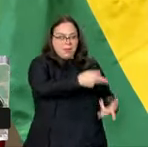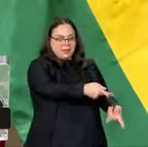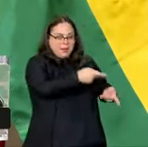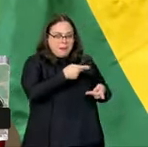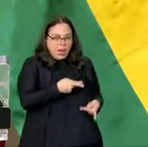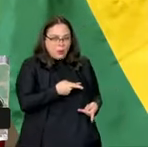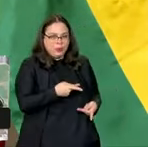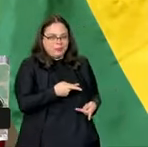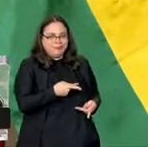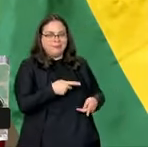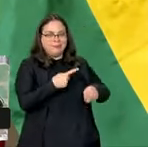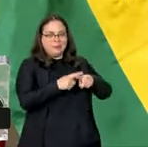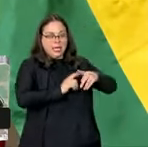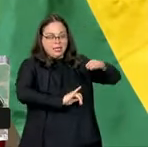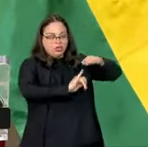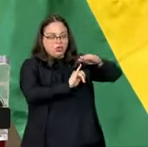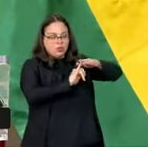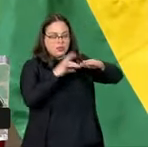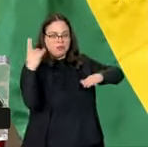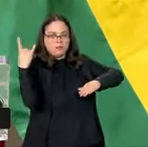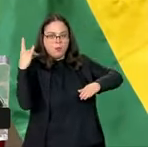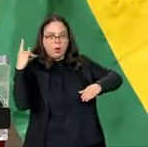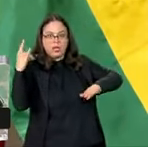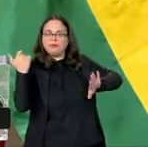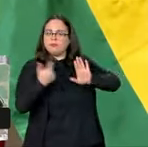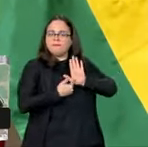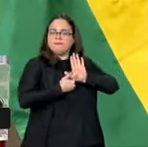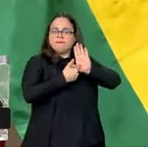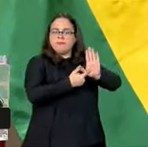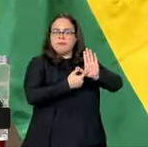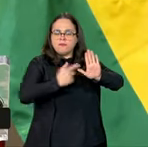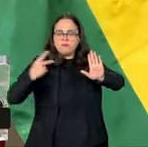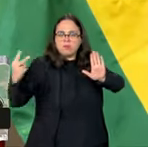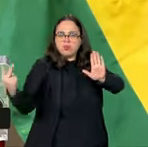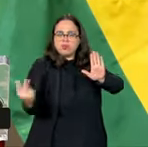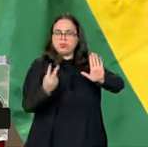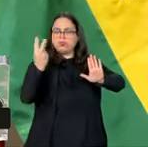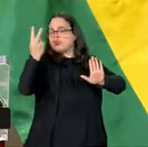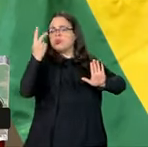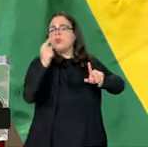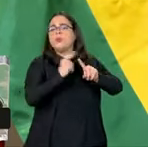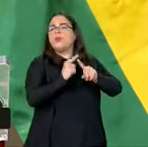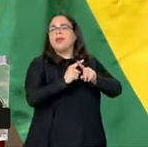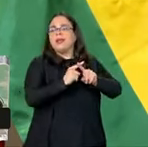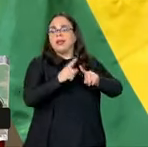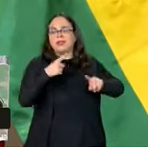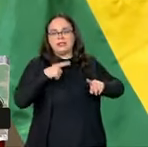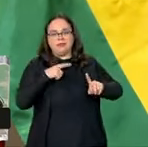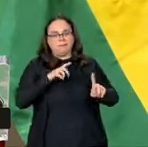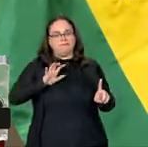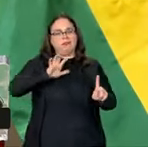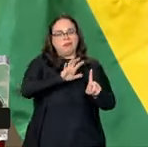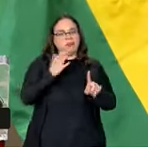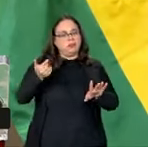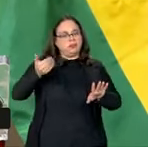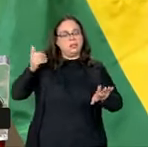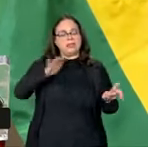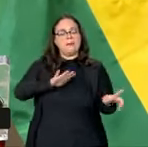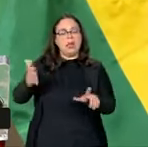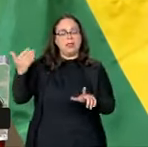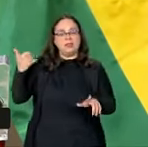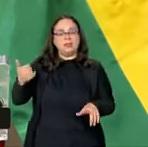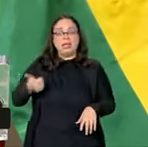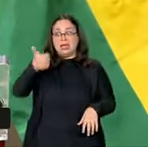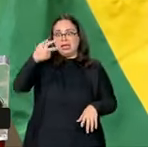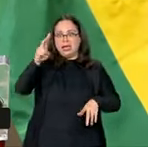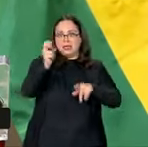en que las instituciones bolivianas mostraran su valor frente a una grave ameas. Después de